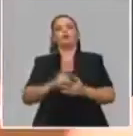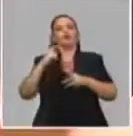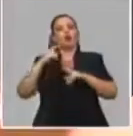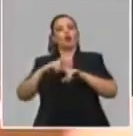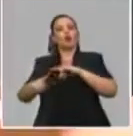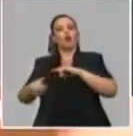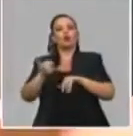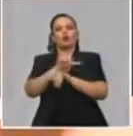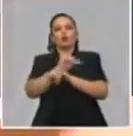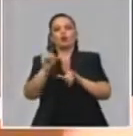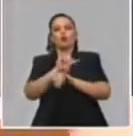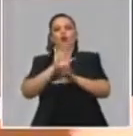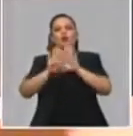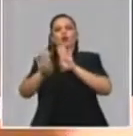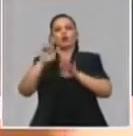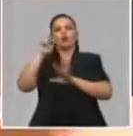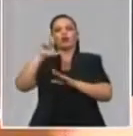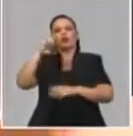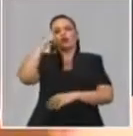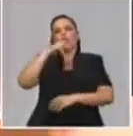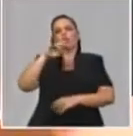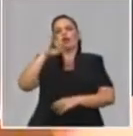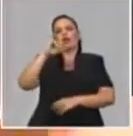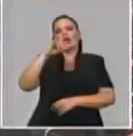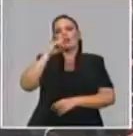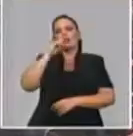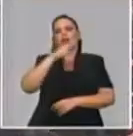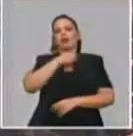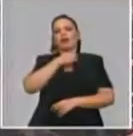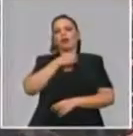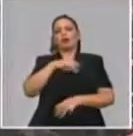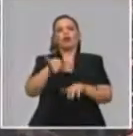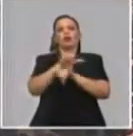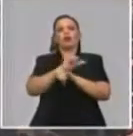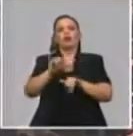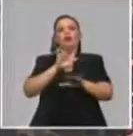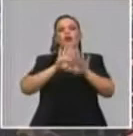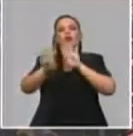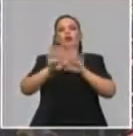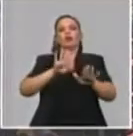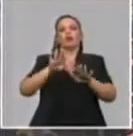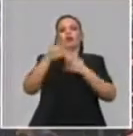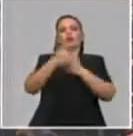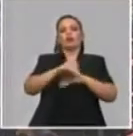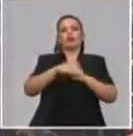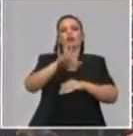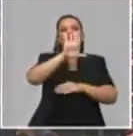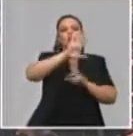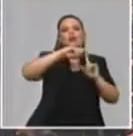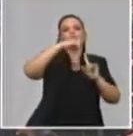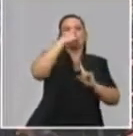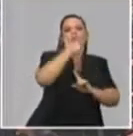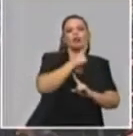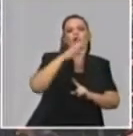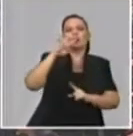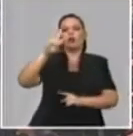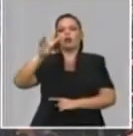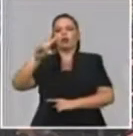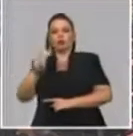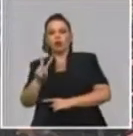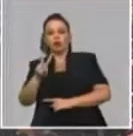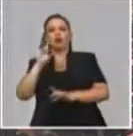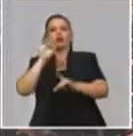Quinti 42 fue la unidad que empezó un poco este tema de cara al comercio nacional. Y me gustaría